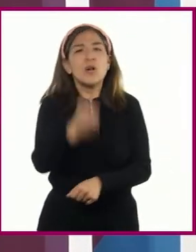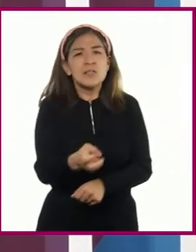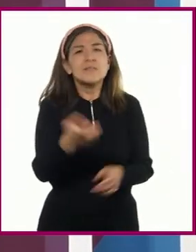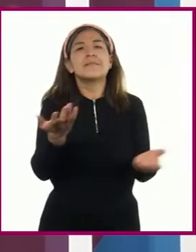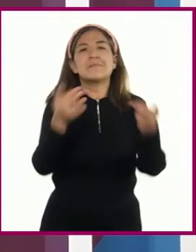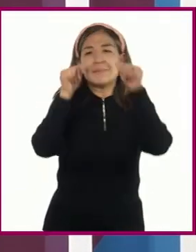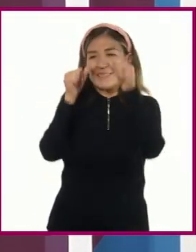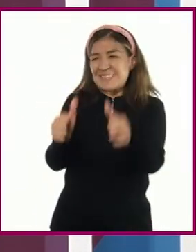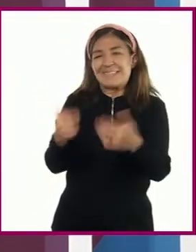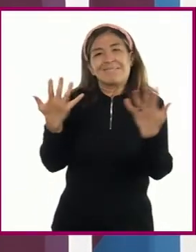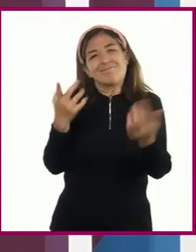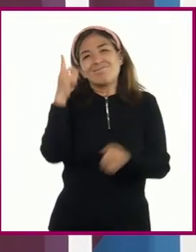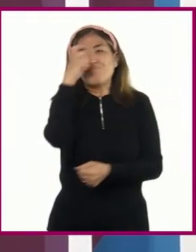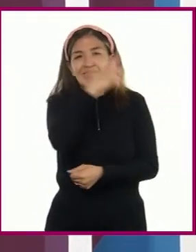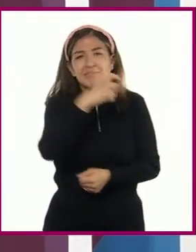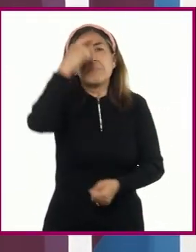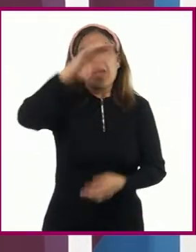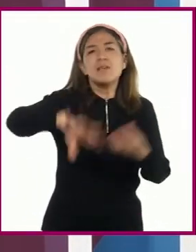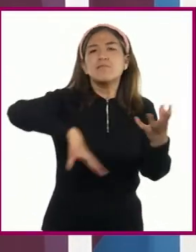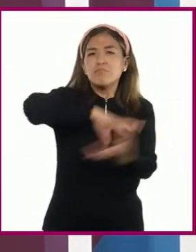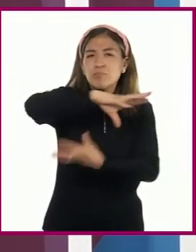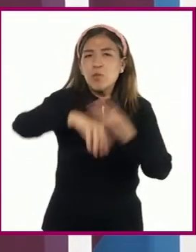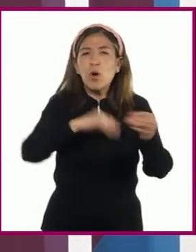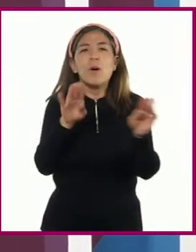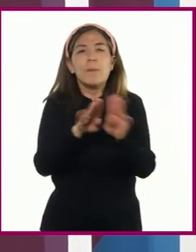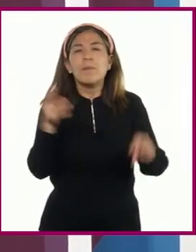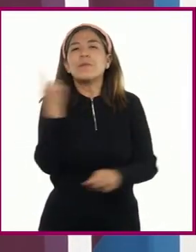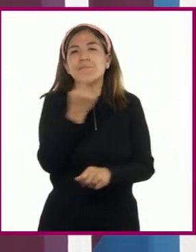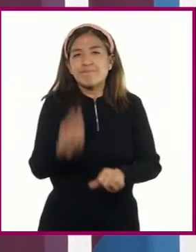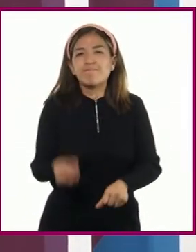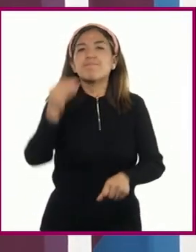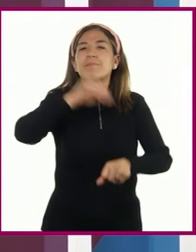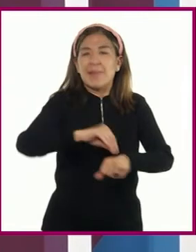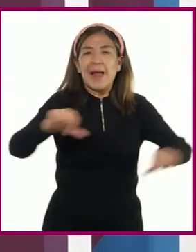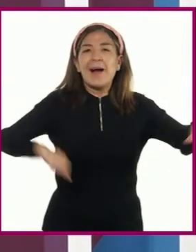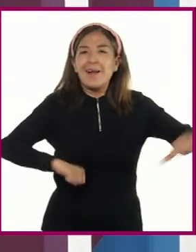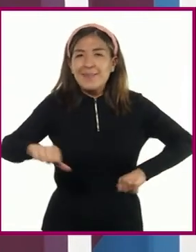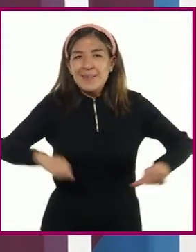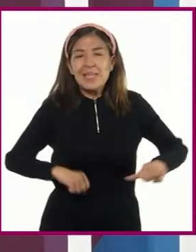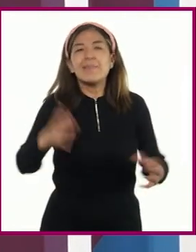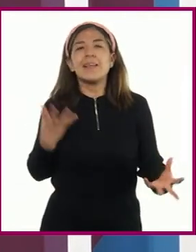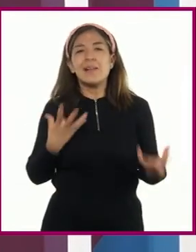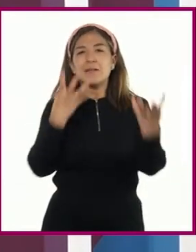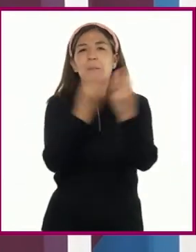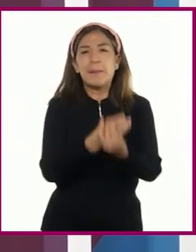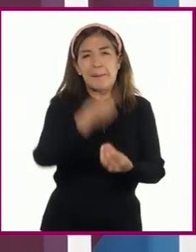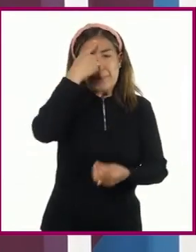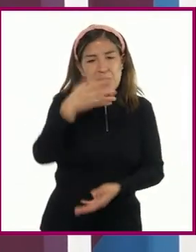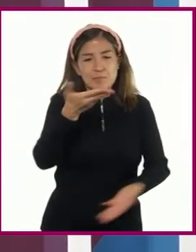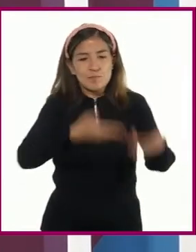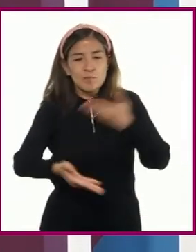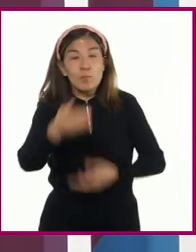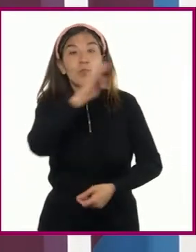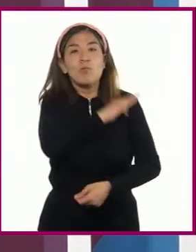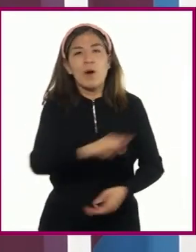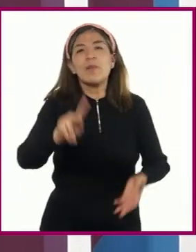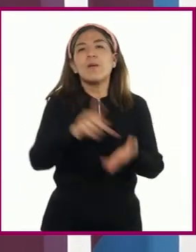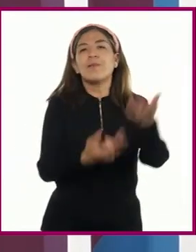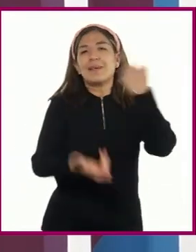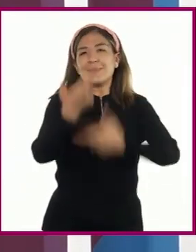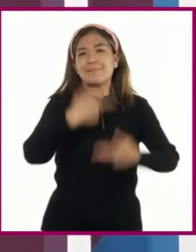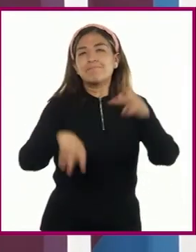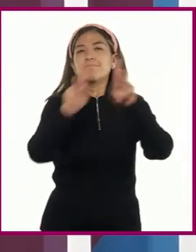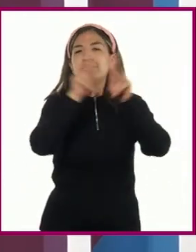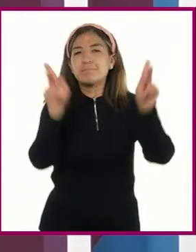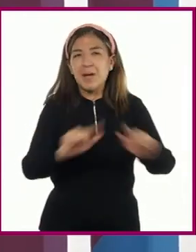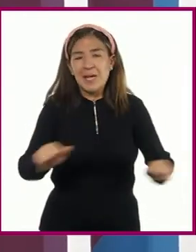compleja y para revertirlos es necesario implementar acciones integrales que procuren la recuperación de la paz